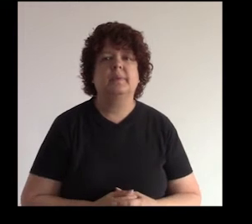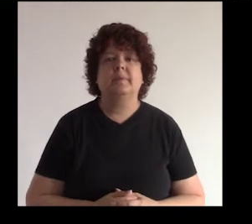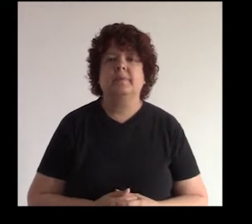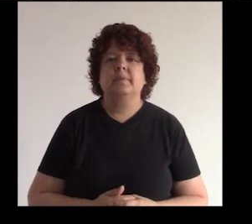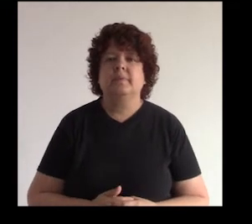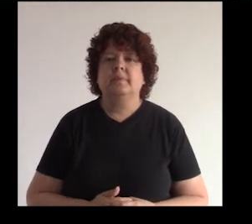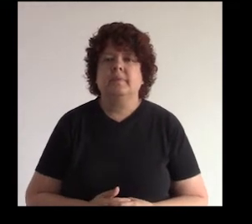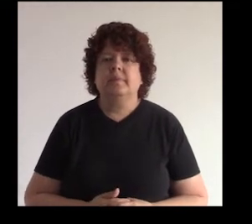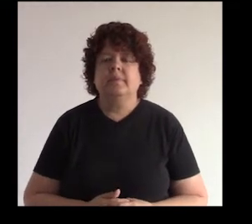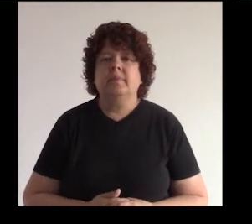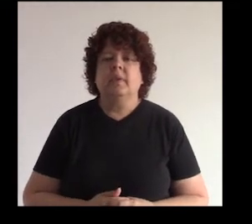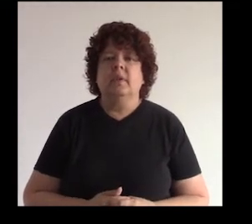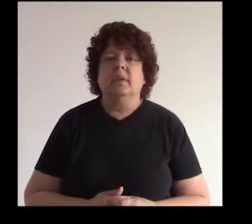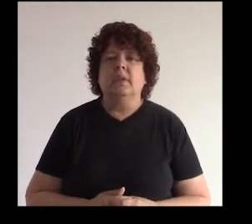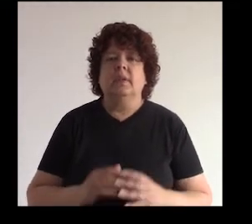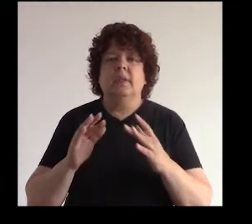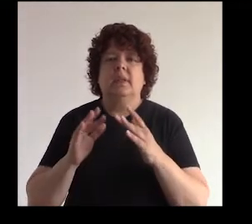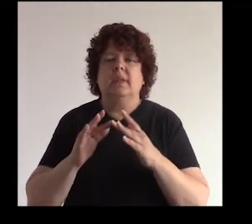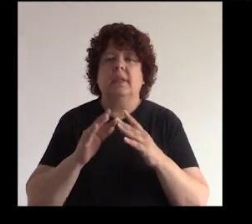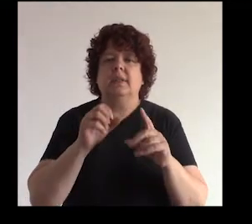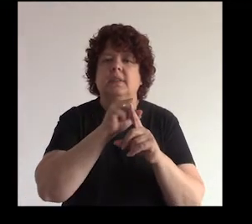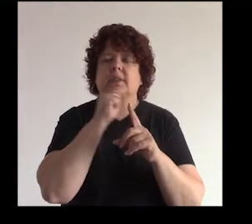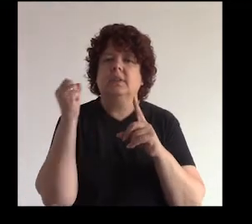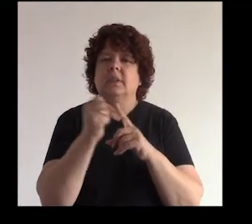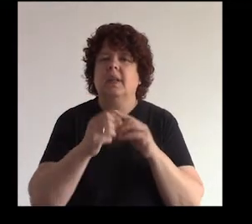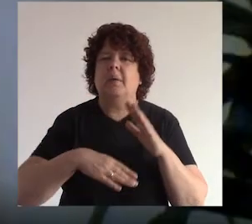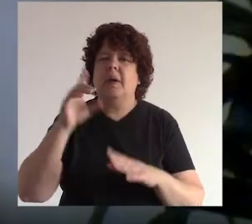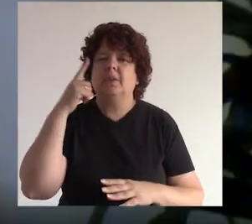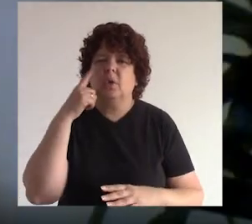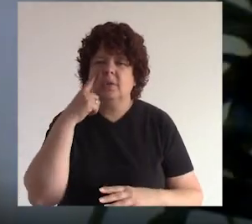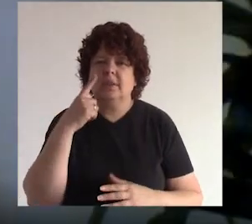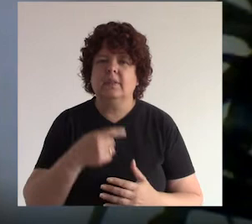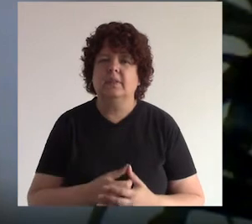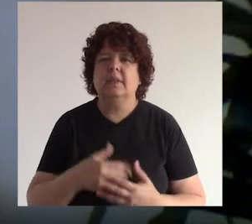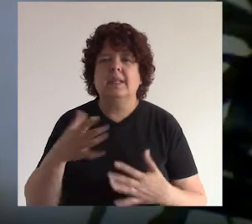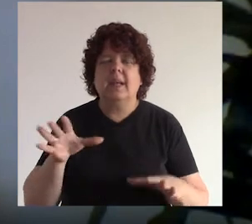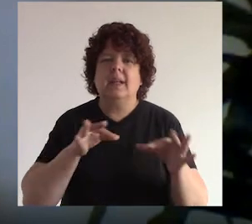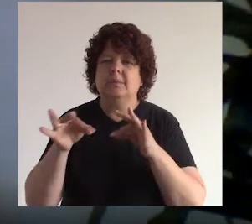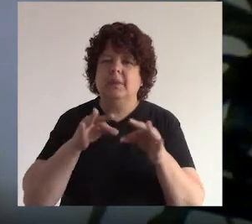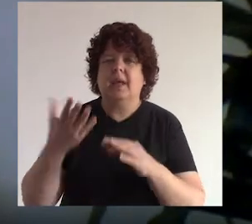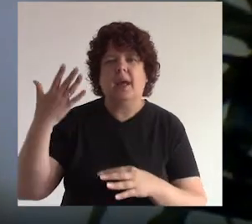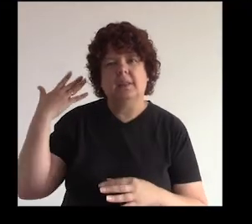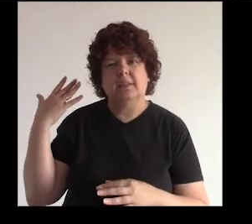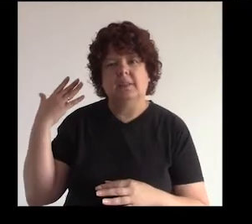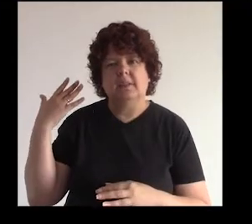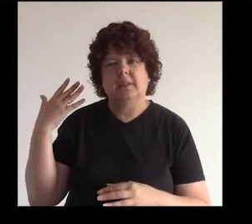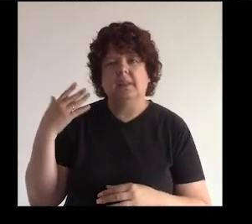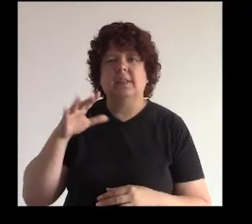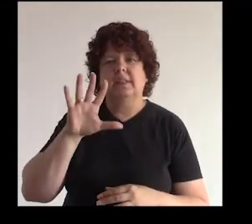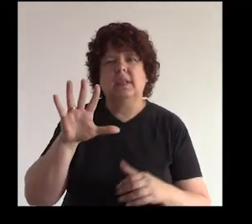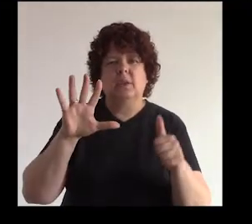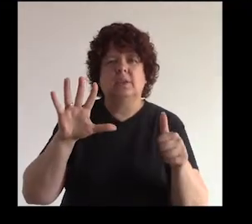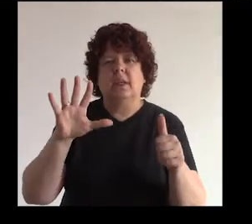pues bien y vamos las redes sociales ¿cuáles son las redes sociales más conocidas? como ya les mencioné y les he